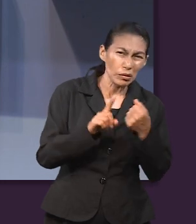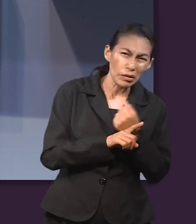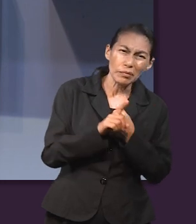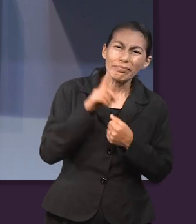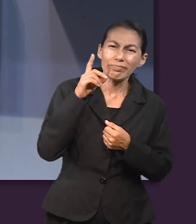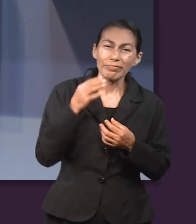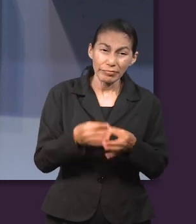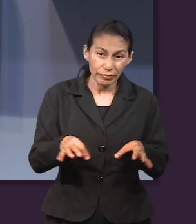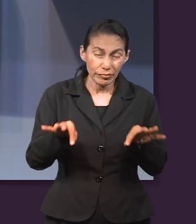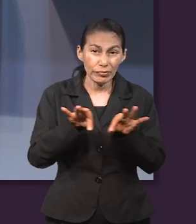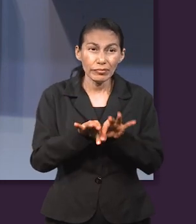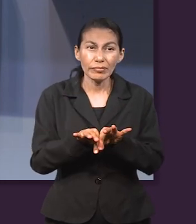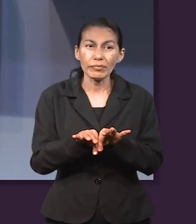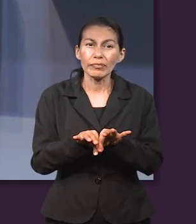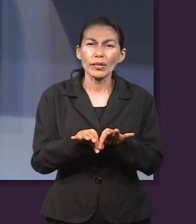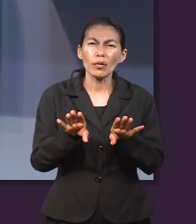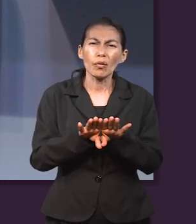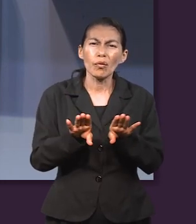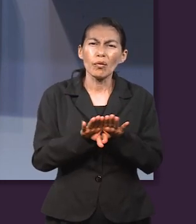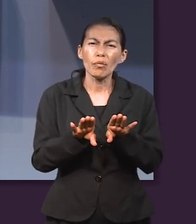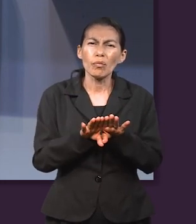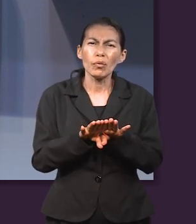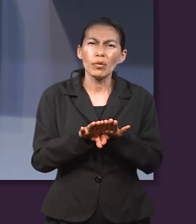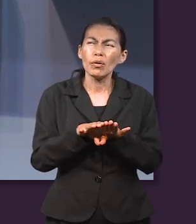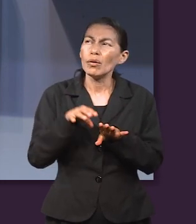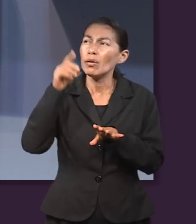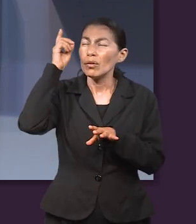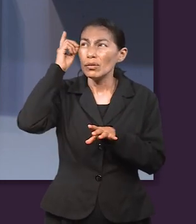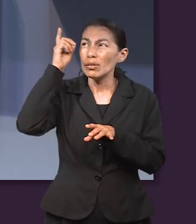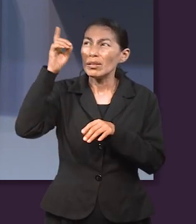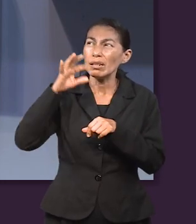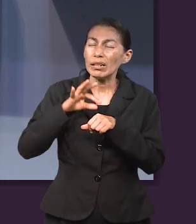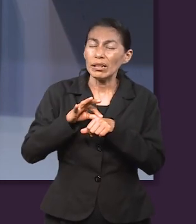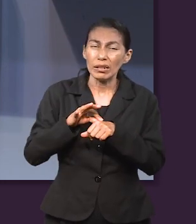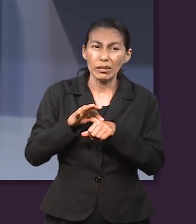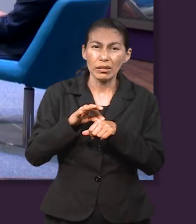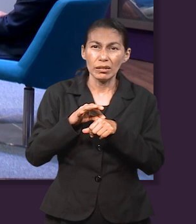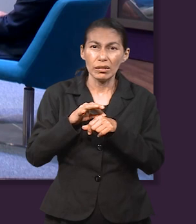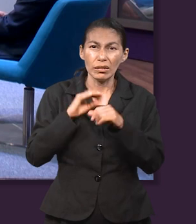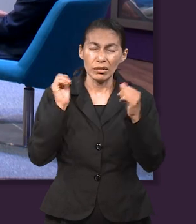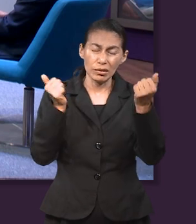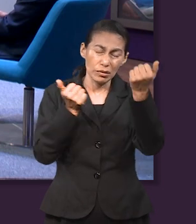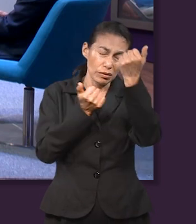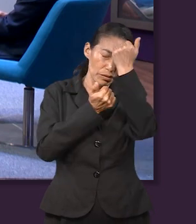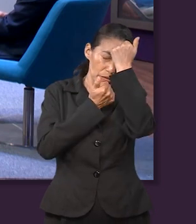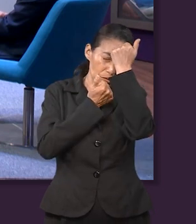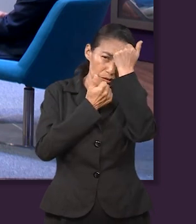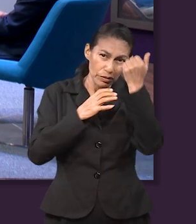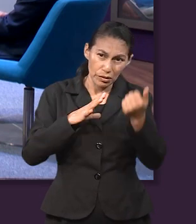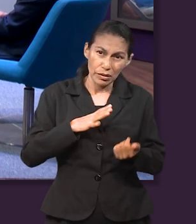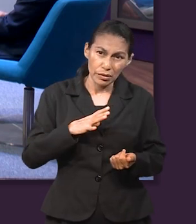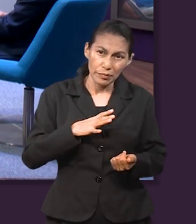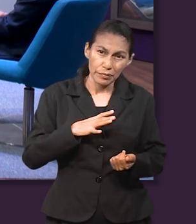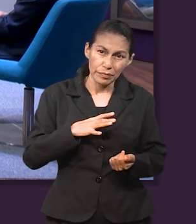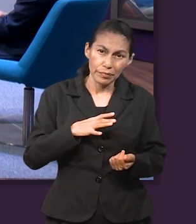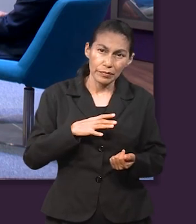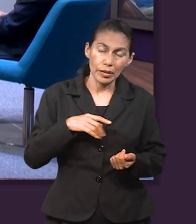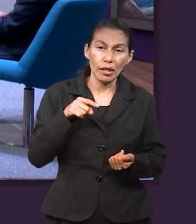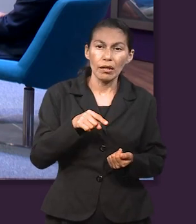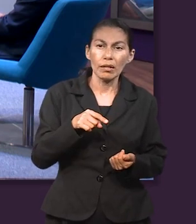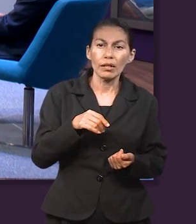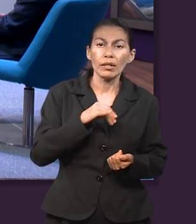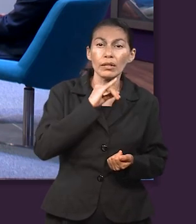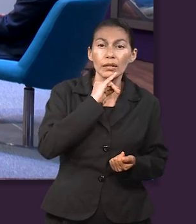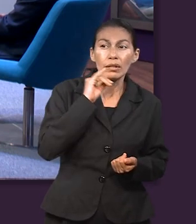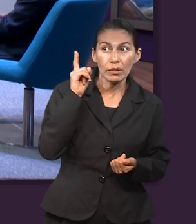puede haber cuestiones importantes sobre la forma en que experimentamos a Dios cuando Él nos guía al arrepentimiento.